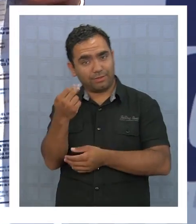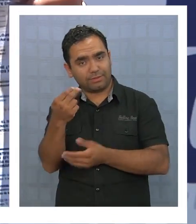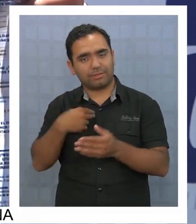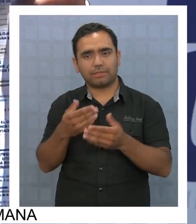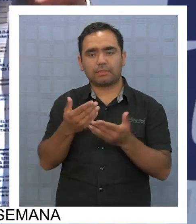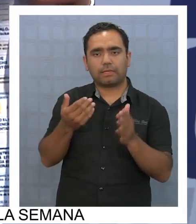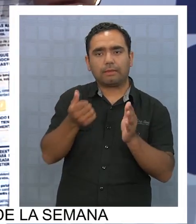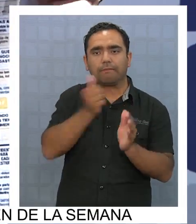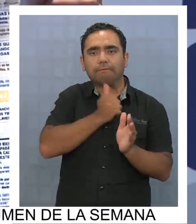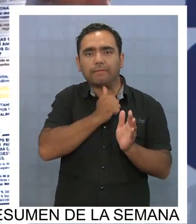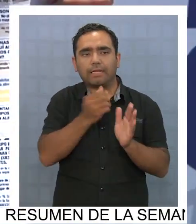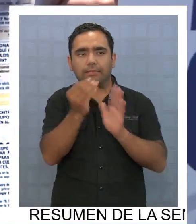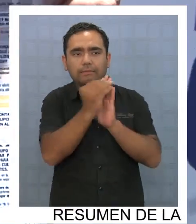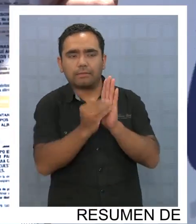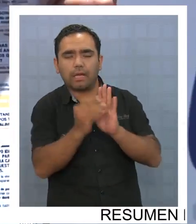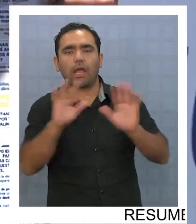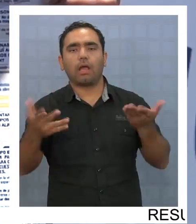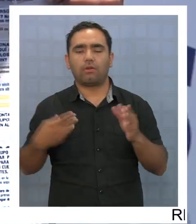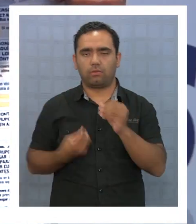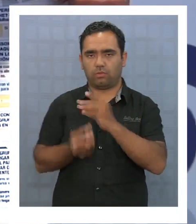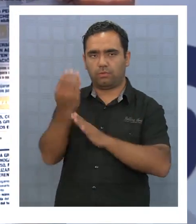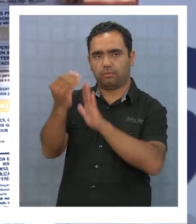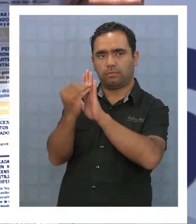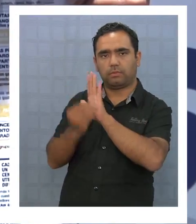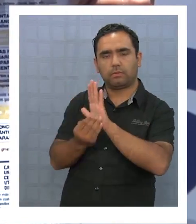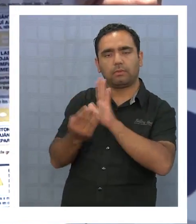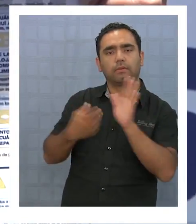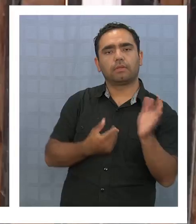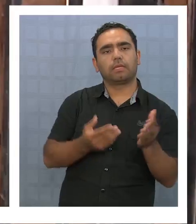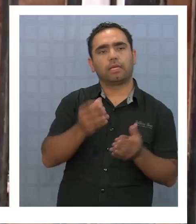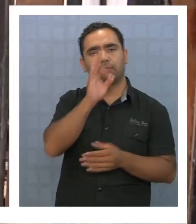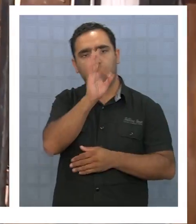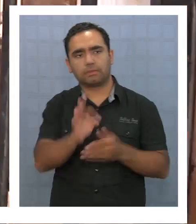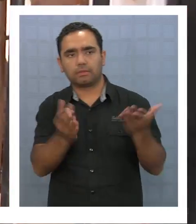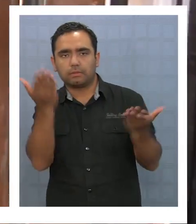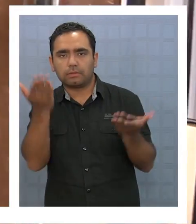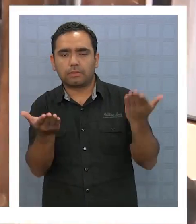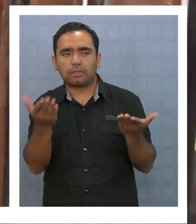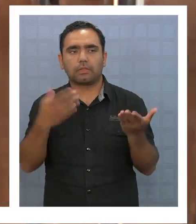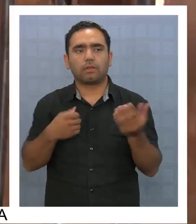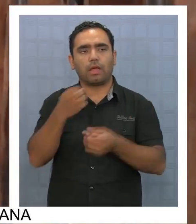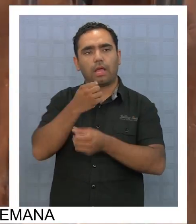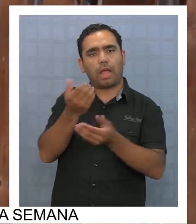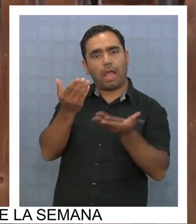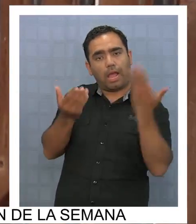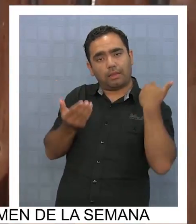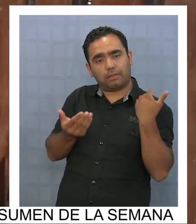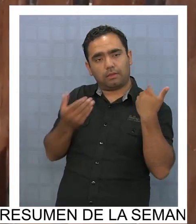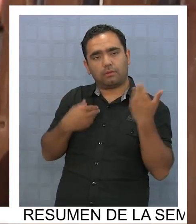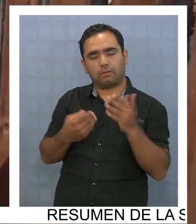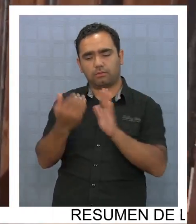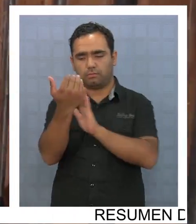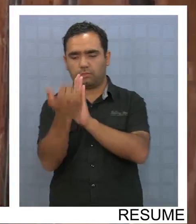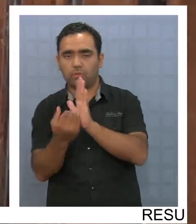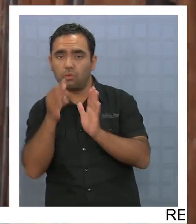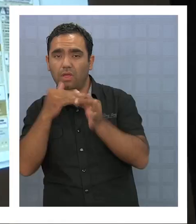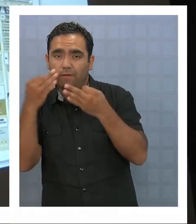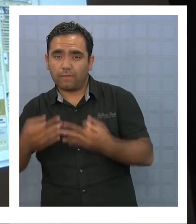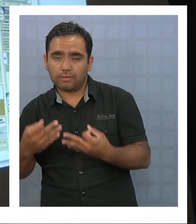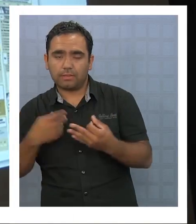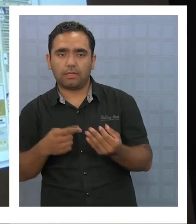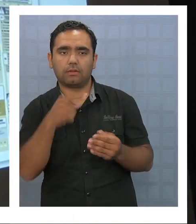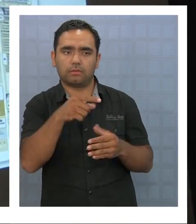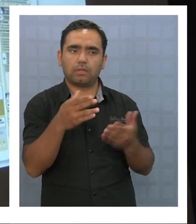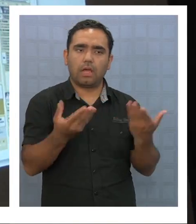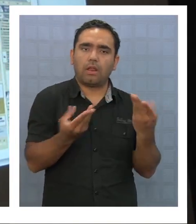población y un marco referencial estadístico. Es por eso que a diferencia del anterior censo, que solo entregó datos no oficiales, este también medirá